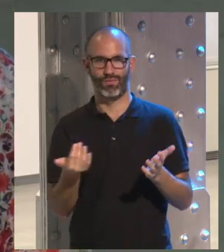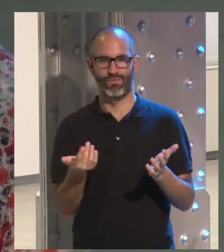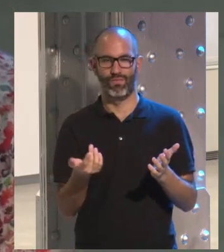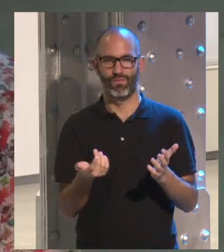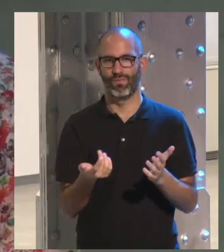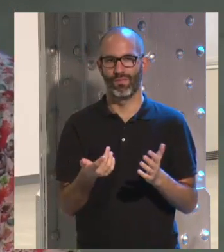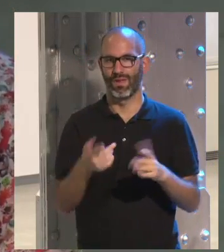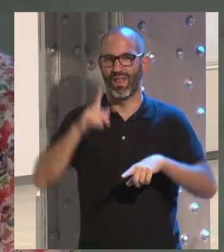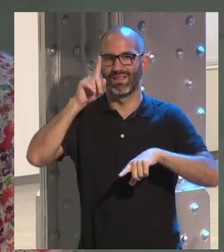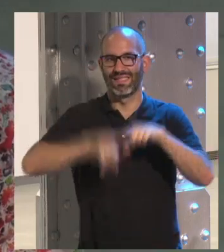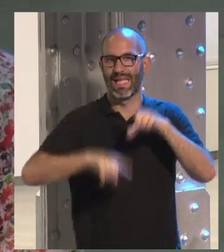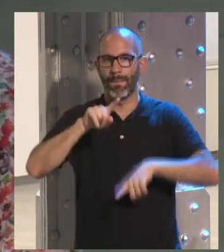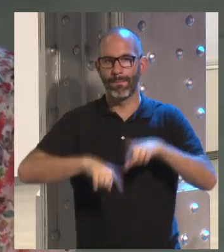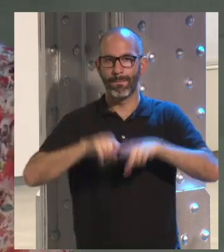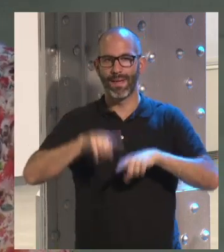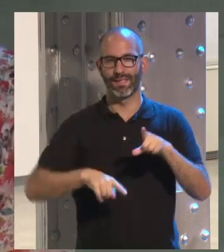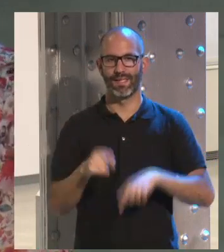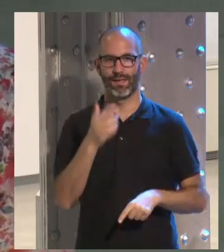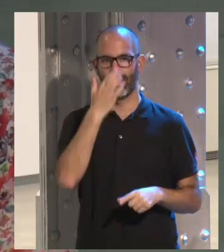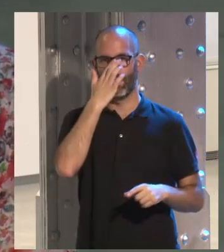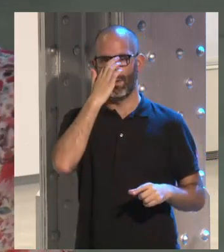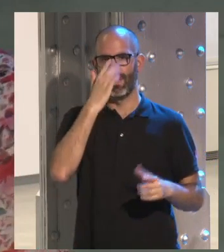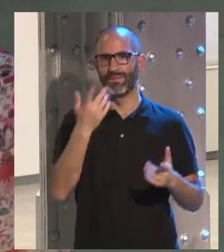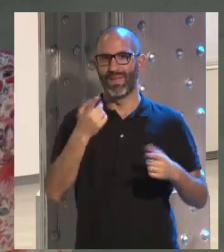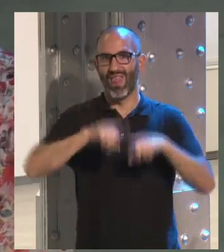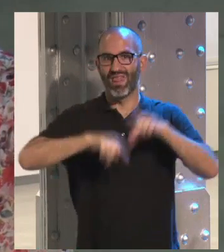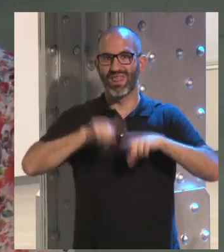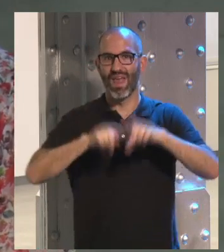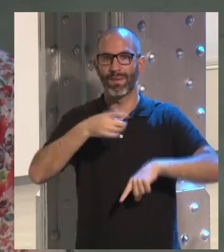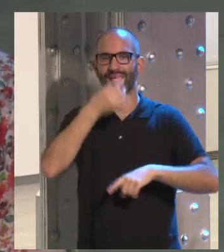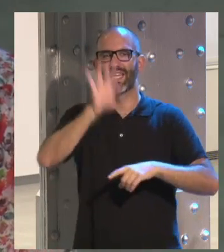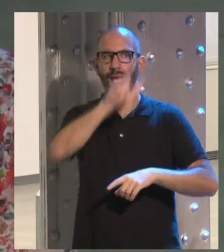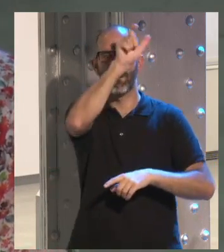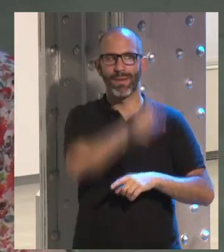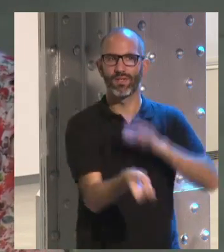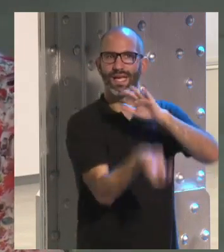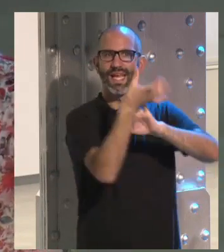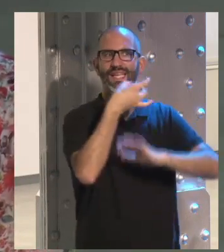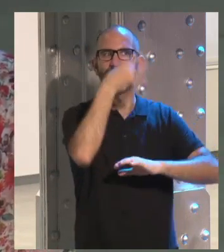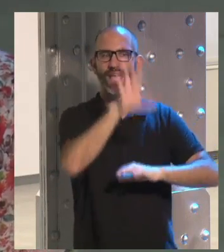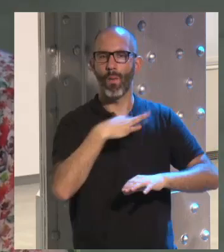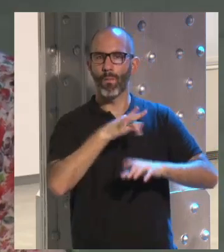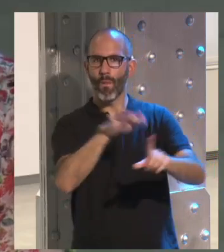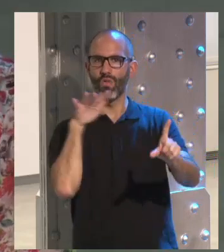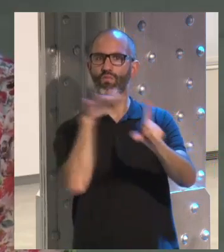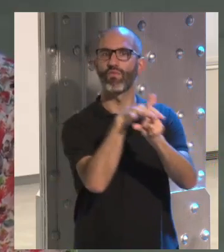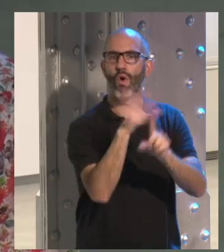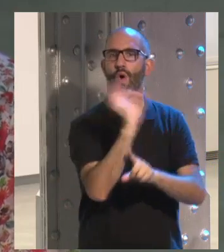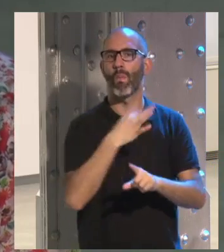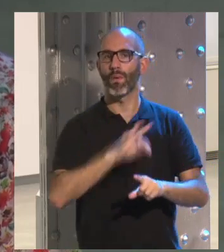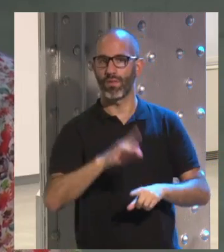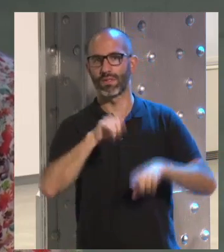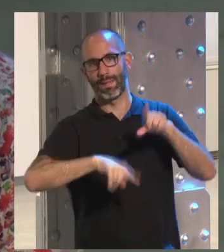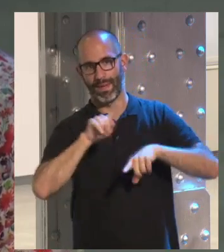en función de quién, ellos decían, bueno, depende de quién convoque, es decir, quien esté convocando es importante